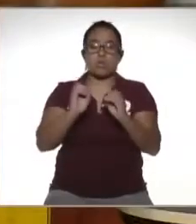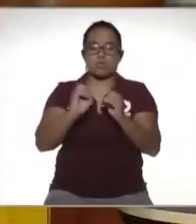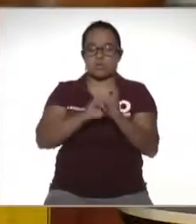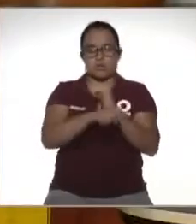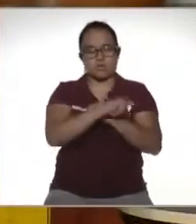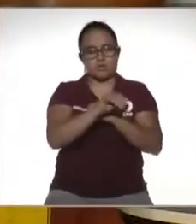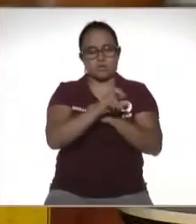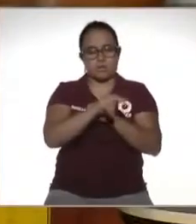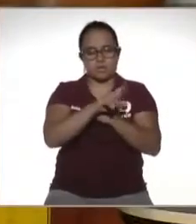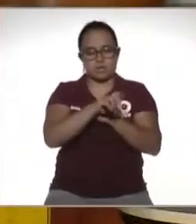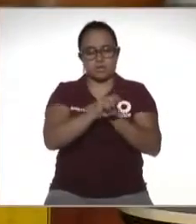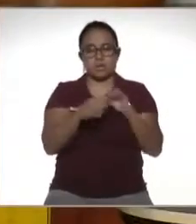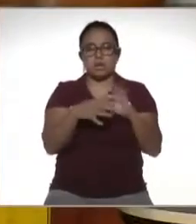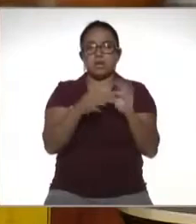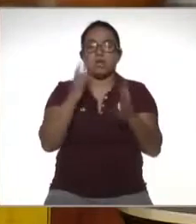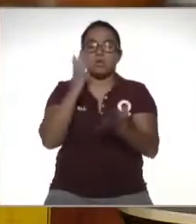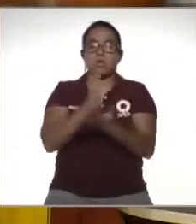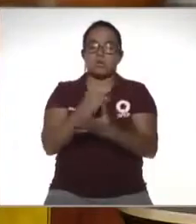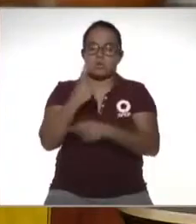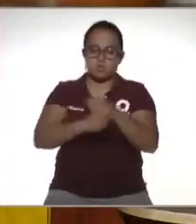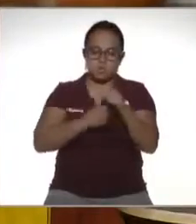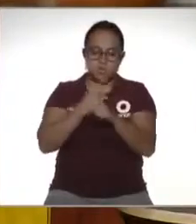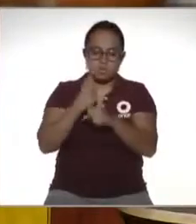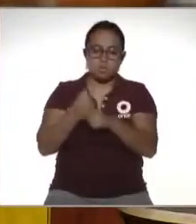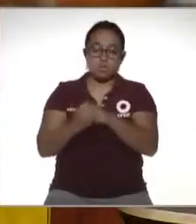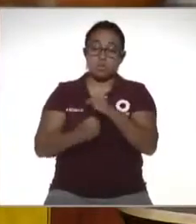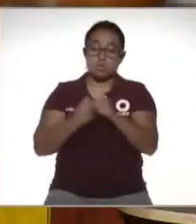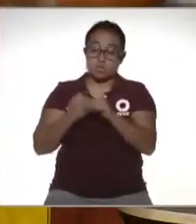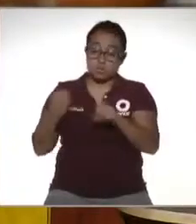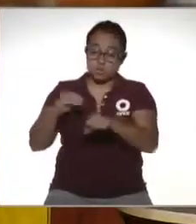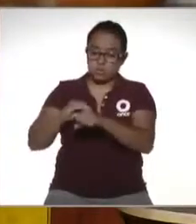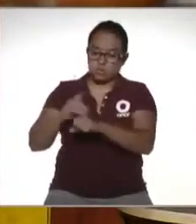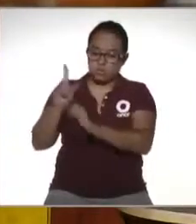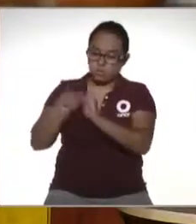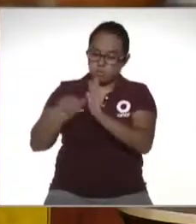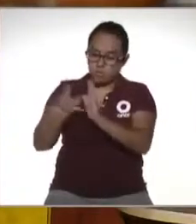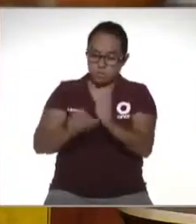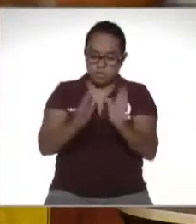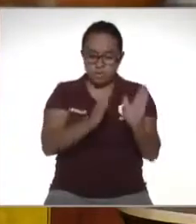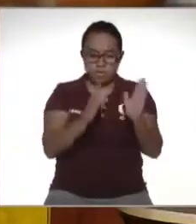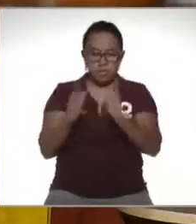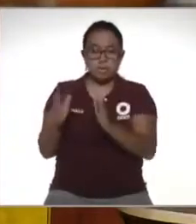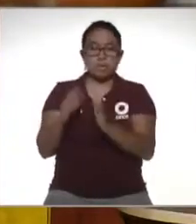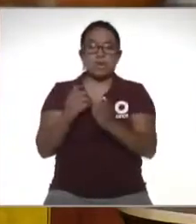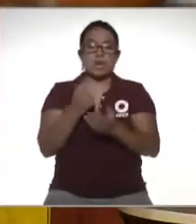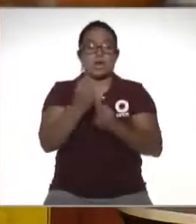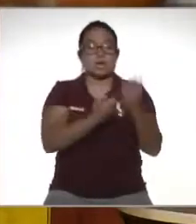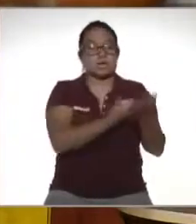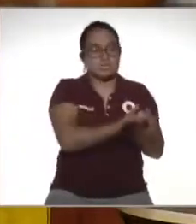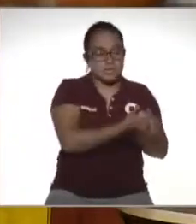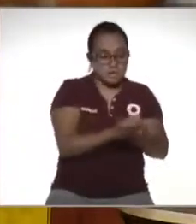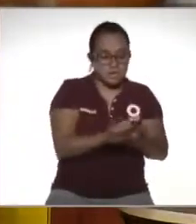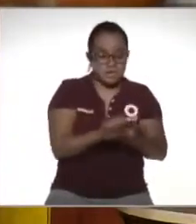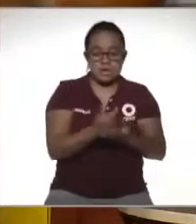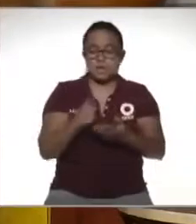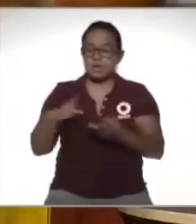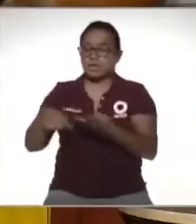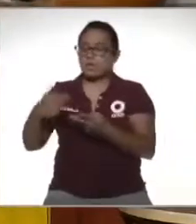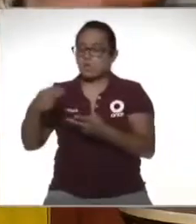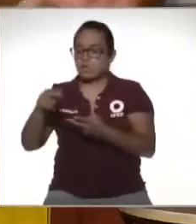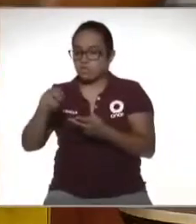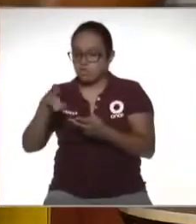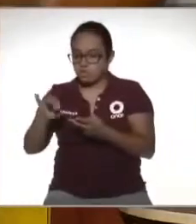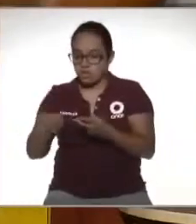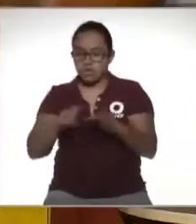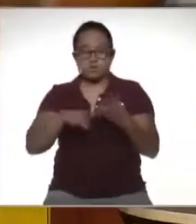como Juan Carlos decía solamente se pueden meter en la anual se juntan todos los capítulos porque hay quien tiene ingresos por salarios también tiene ingresos por honorarios